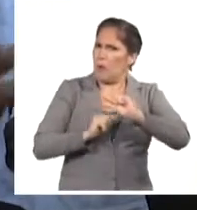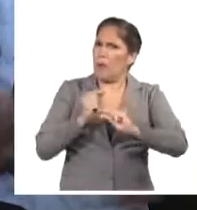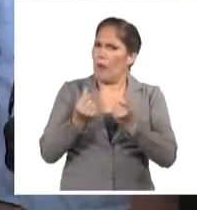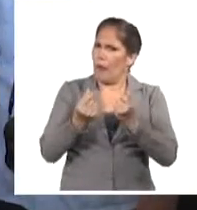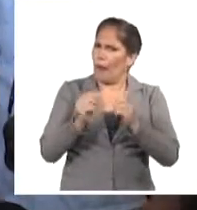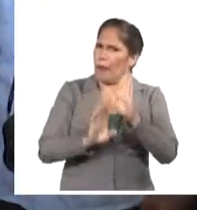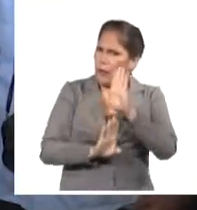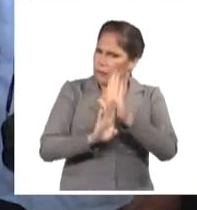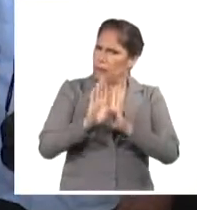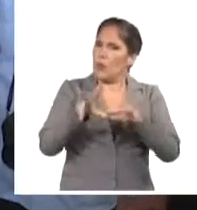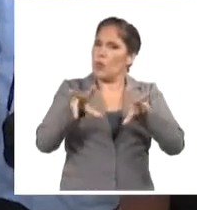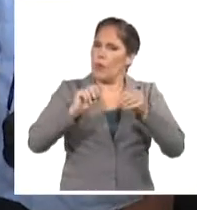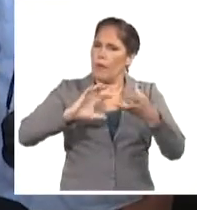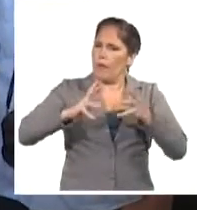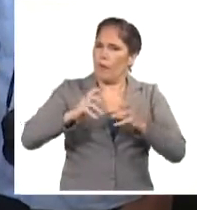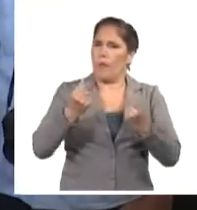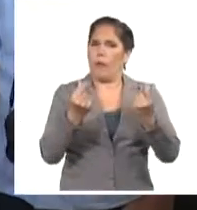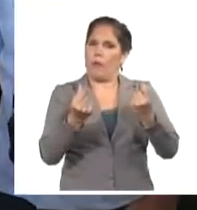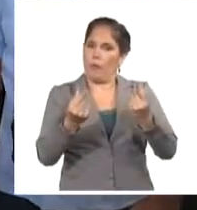un modelo nuevo económico,